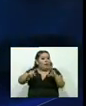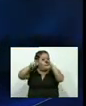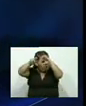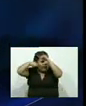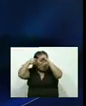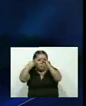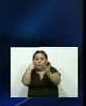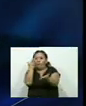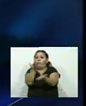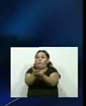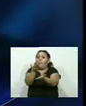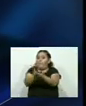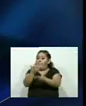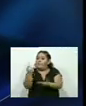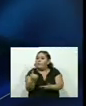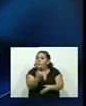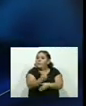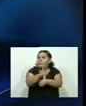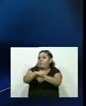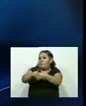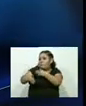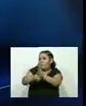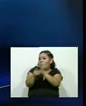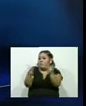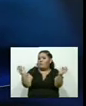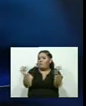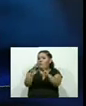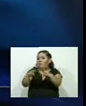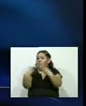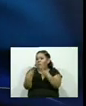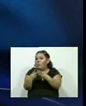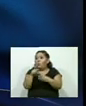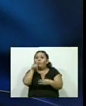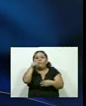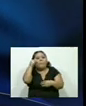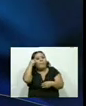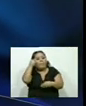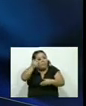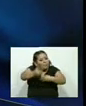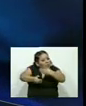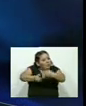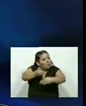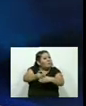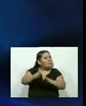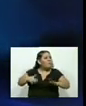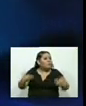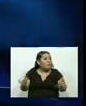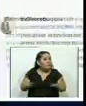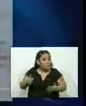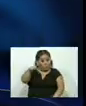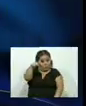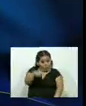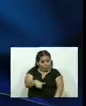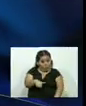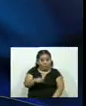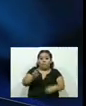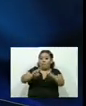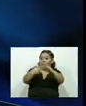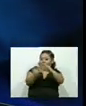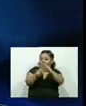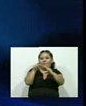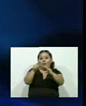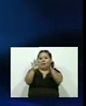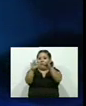un video donde aparecen políticos reunidos con pandilleros. ¿Cuál debería ser el proceso a seguir? Eso es lo que preguntamos en nuestras redes sociales.